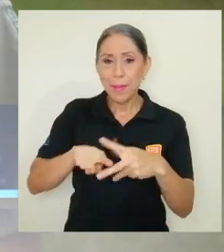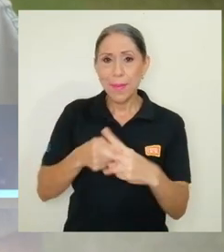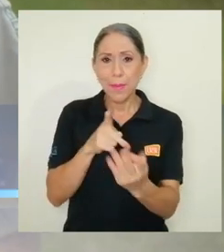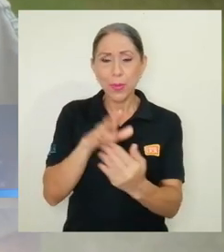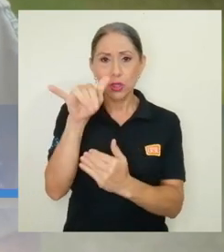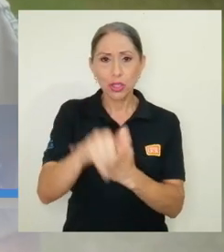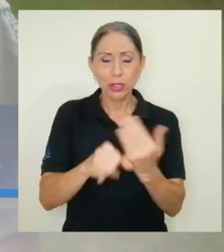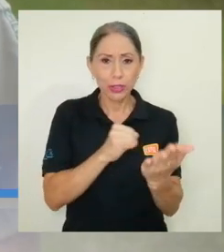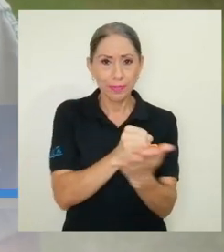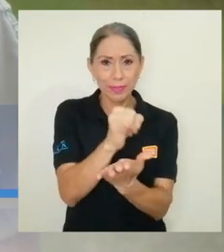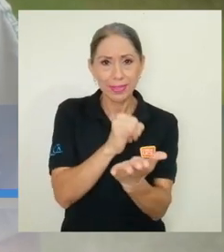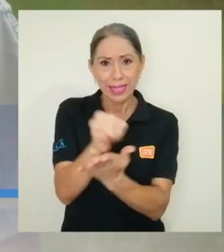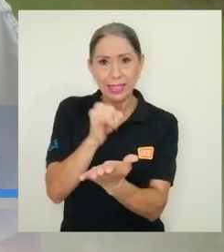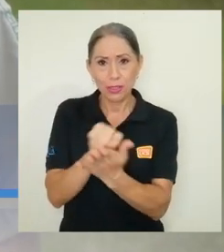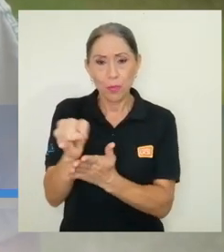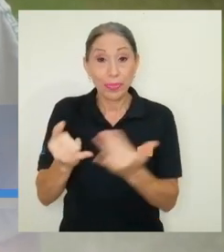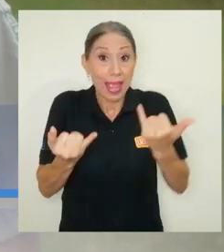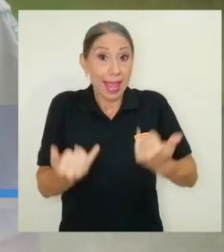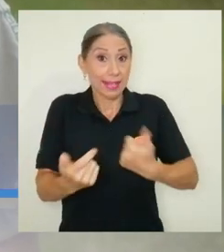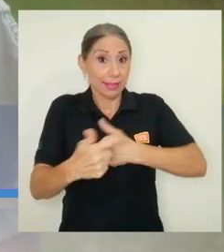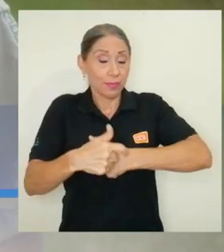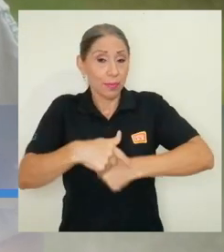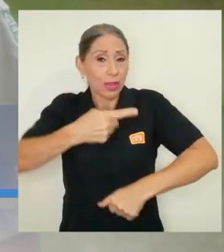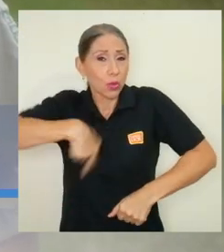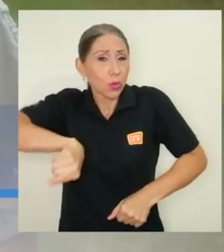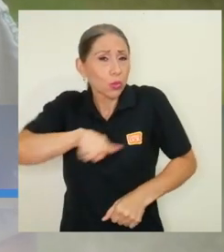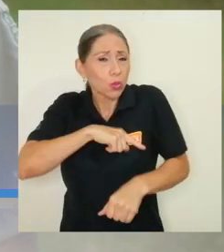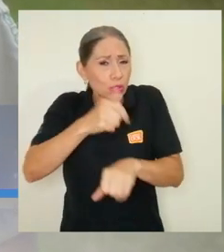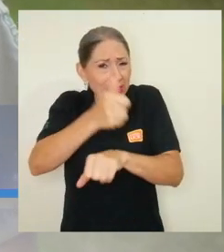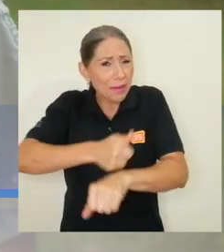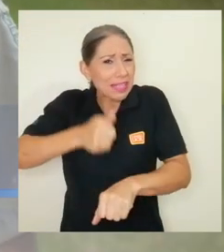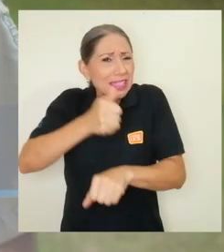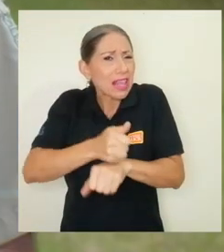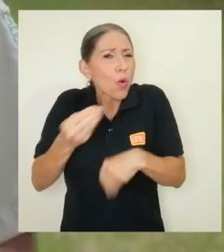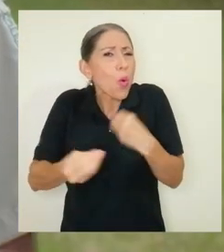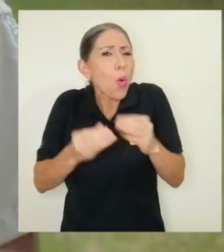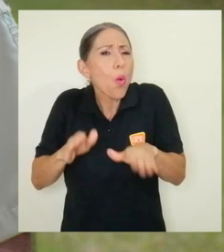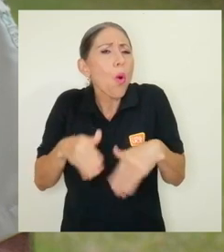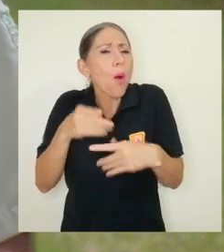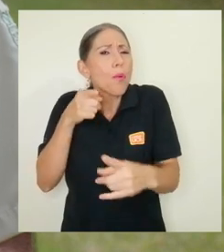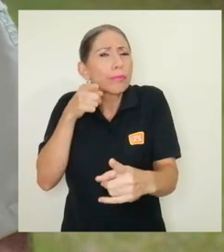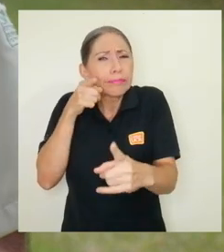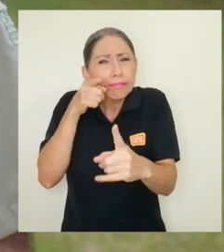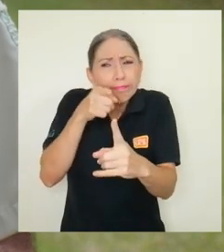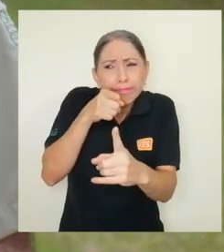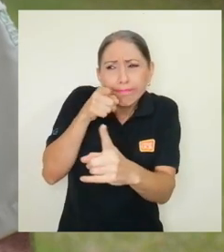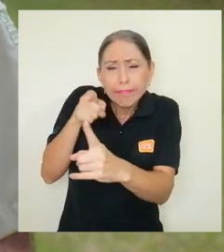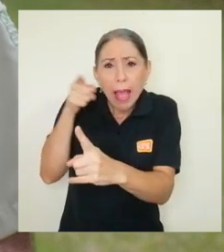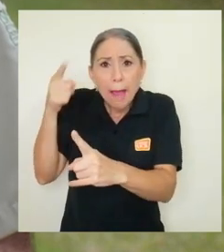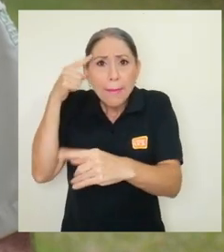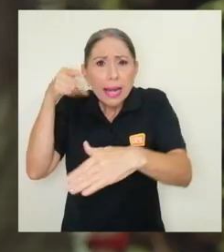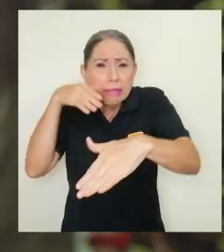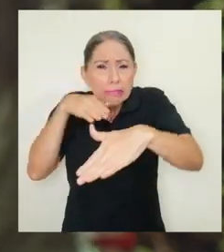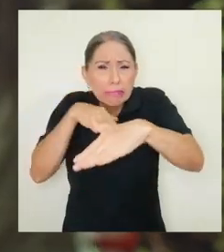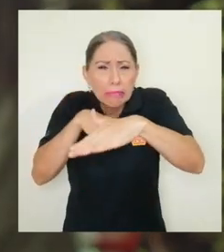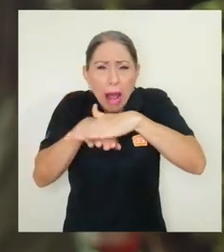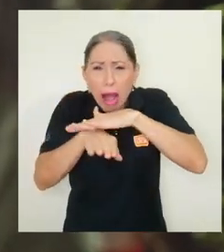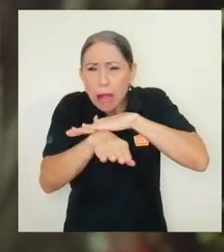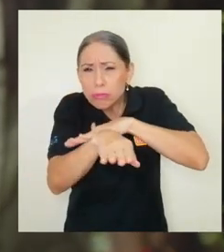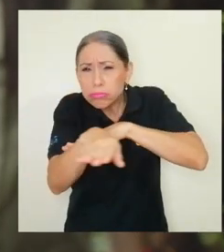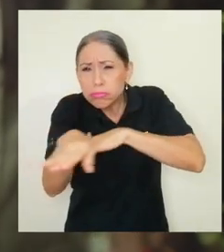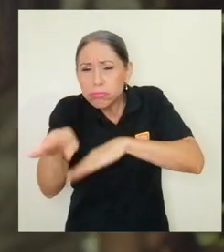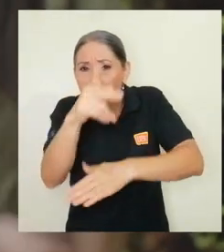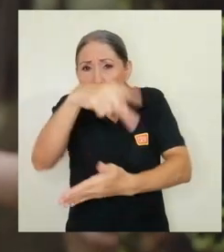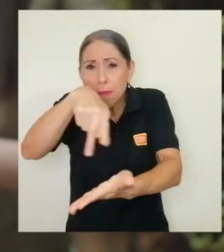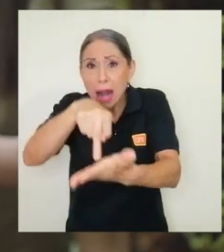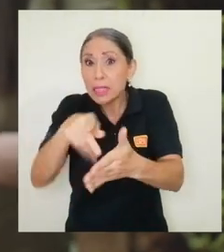proyecto de investigación entonces en este momento estamos estableciendo las rutas para entrar a lo más interno que podamos del parque es un parque